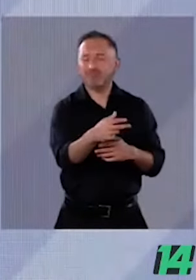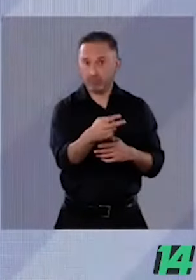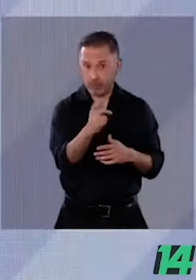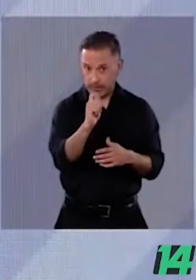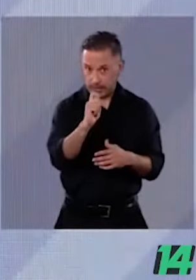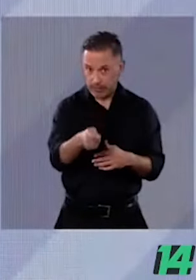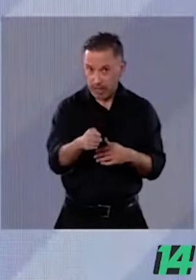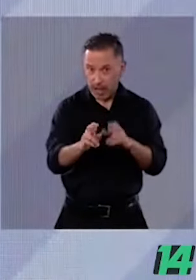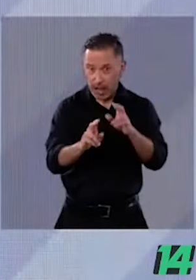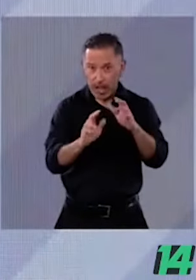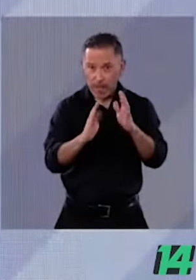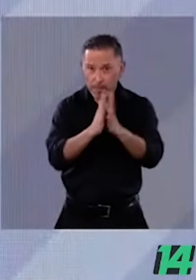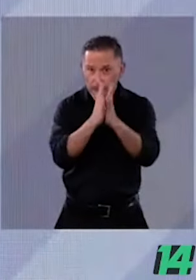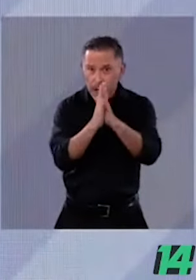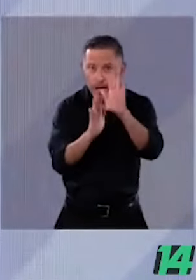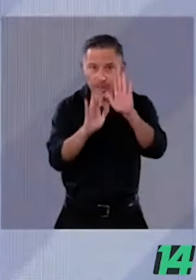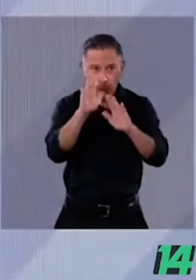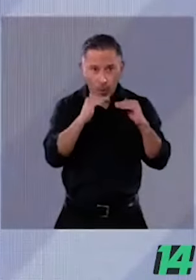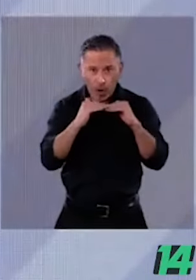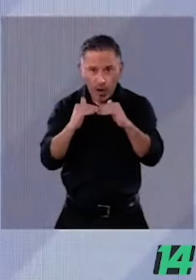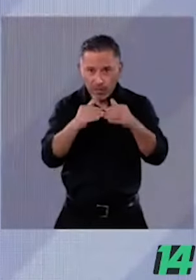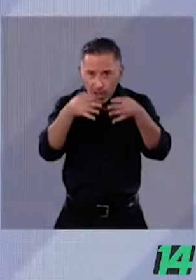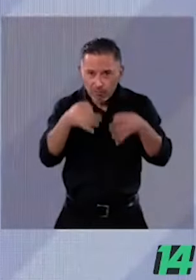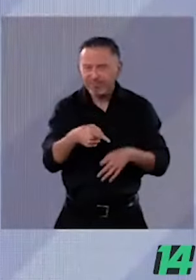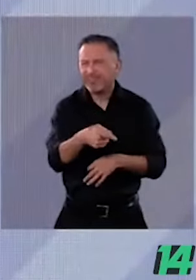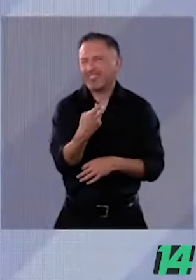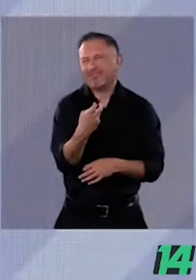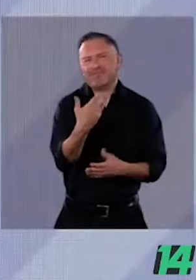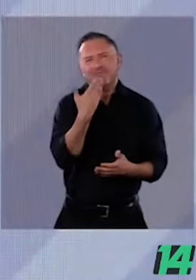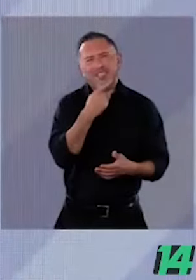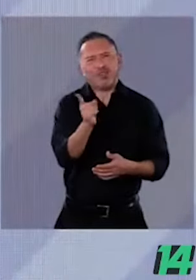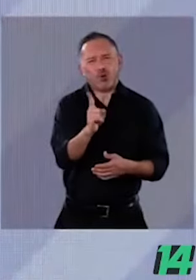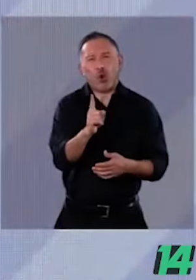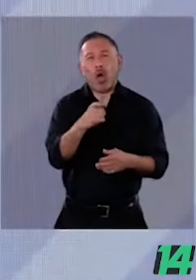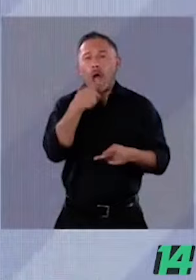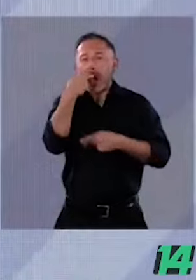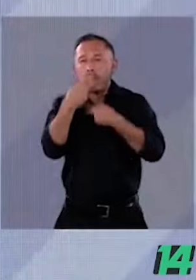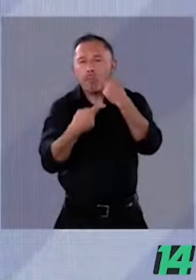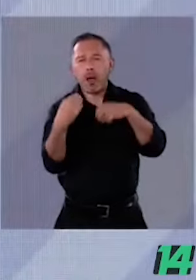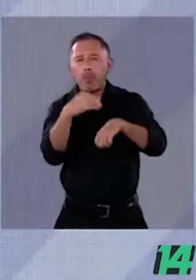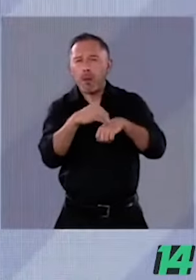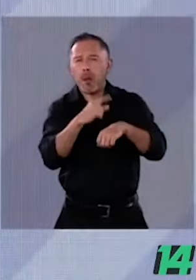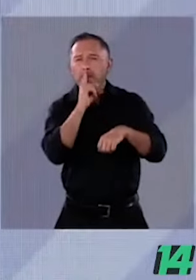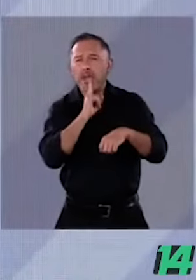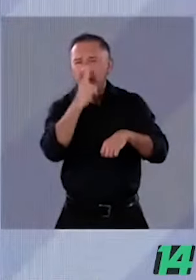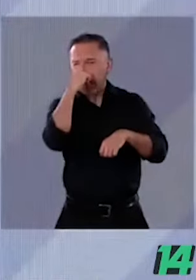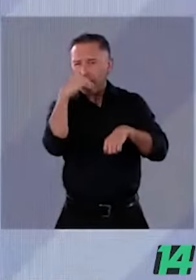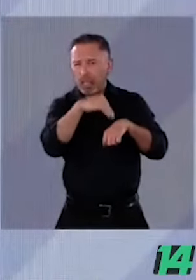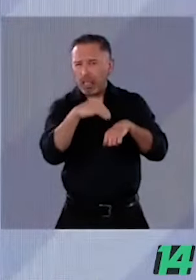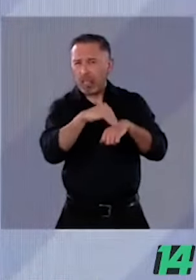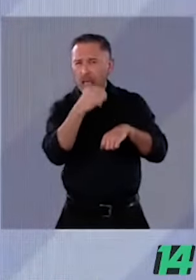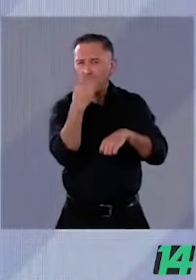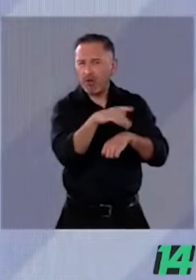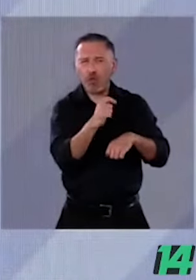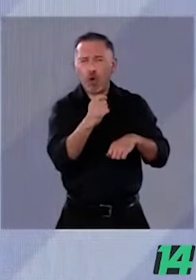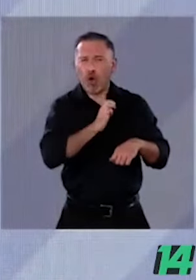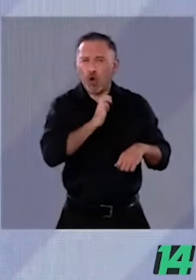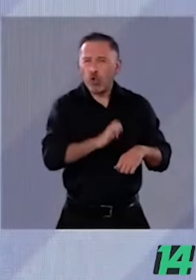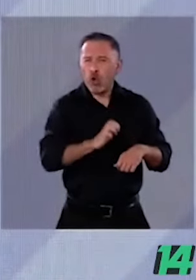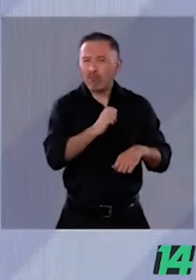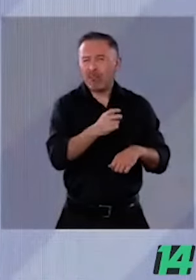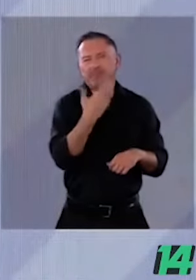El odio, la calumnia, tampoco es democracia. Y quiero aclarar, porque están diciendo que vamos a cerrar las iglesias.